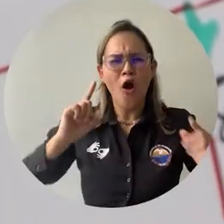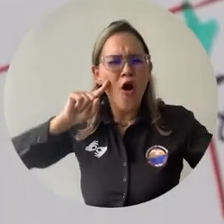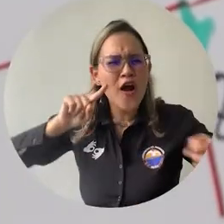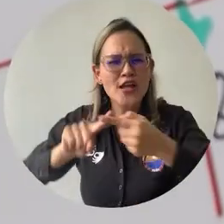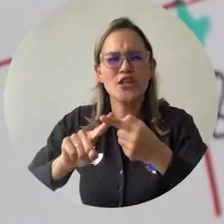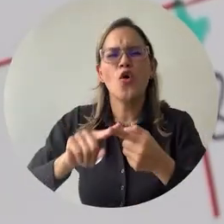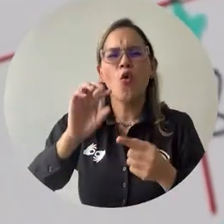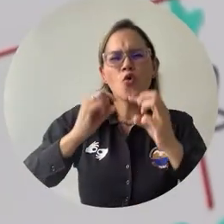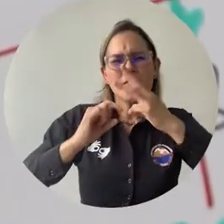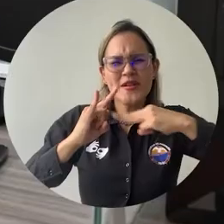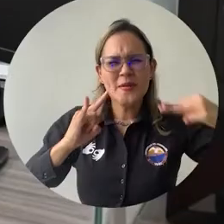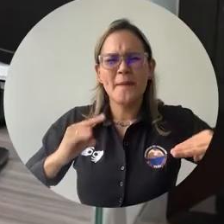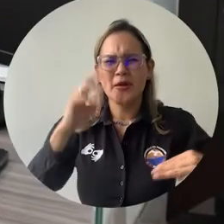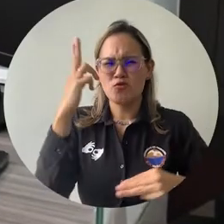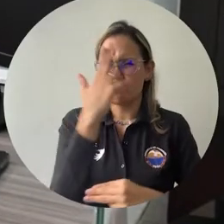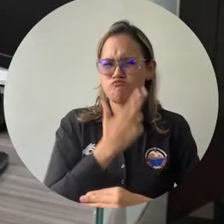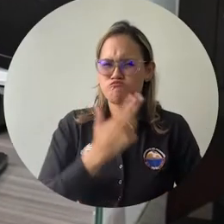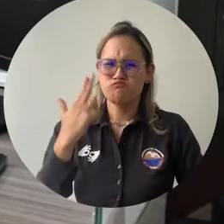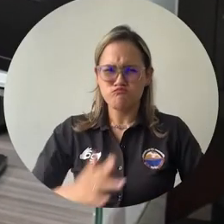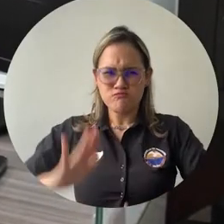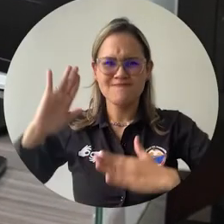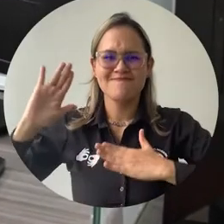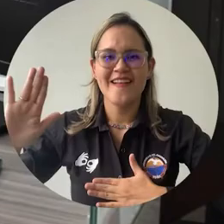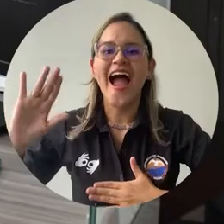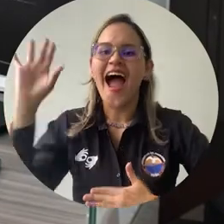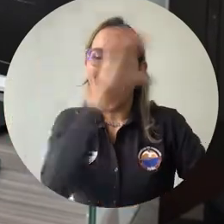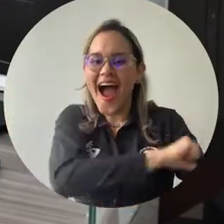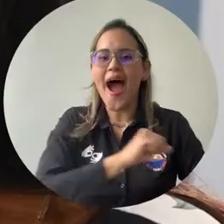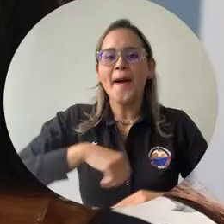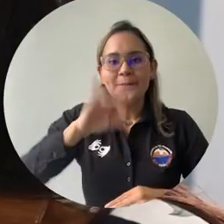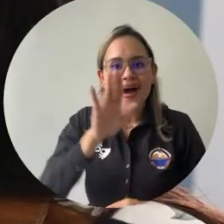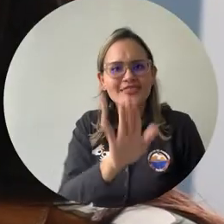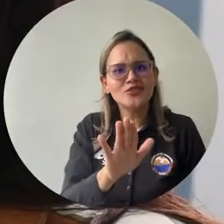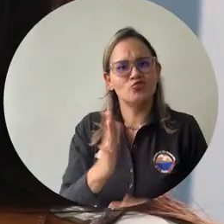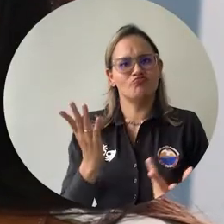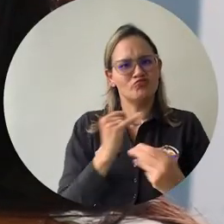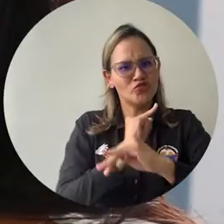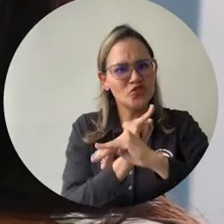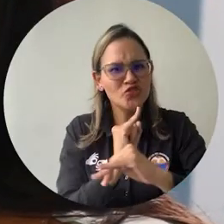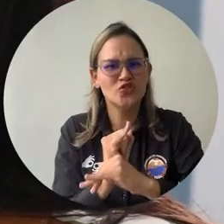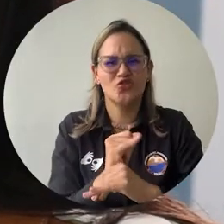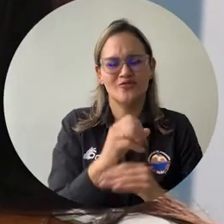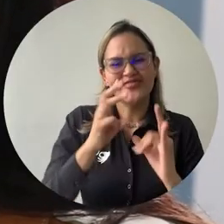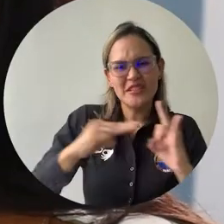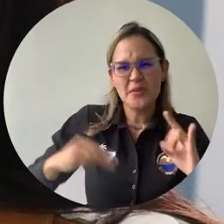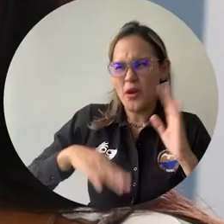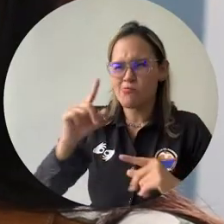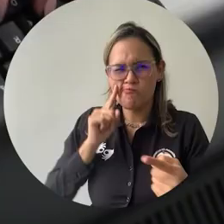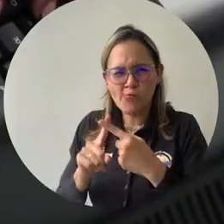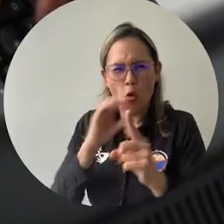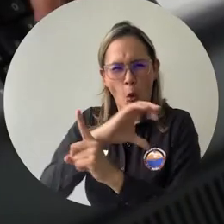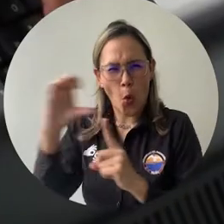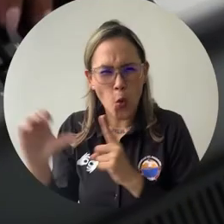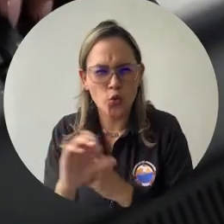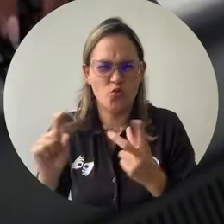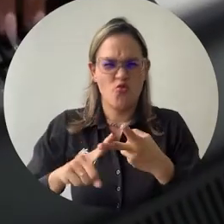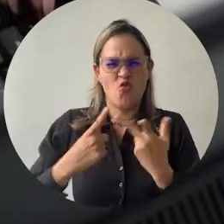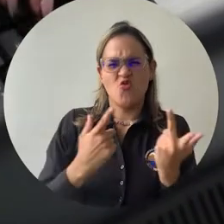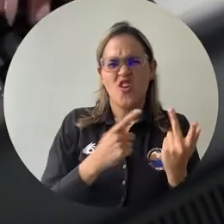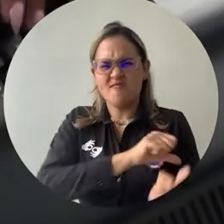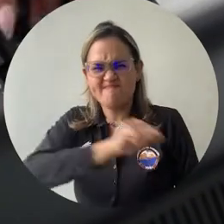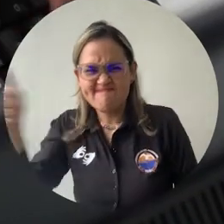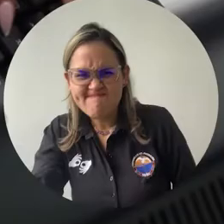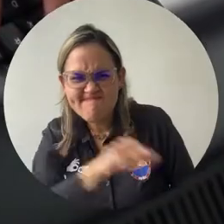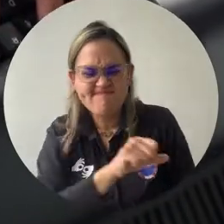trabaja en la adopción de un modelo híbrido de internacionalización institucional que comprende la cultura, la oferta académica global, la